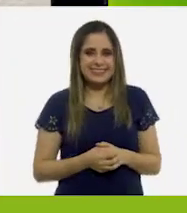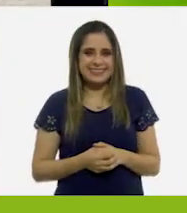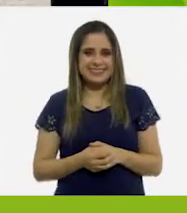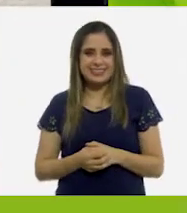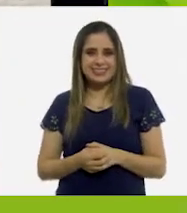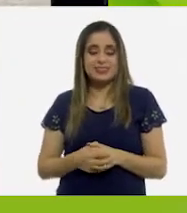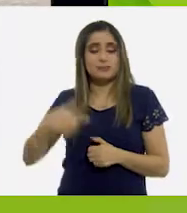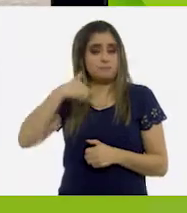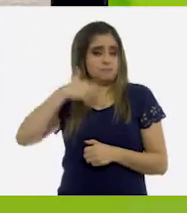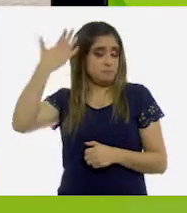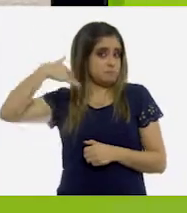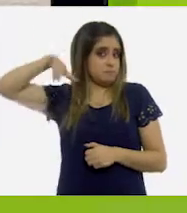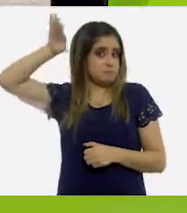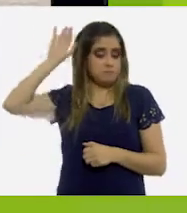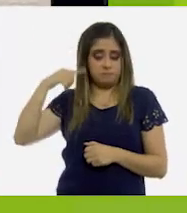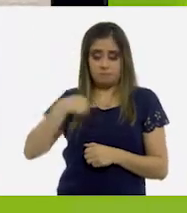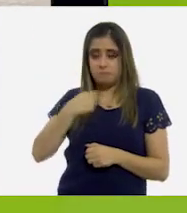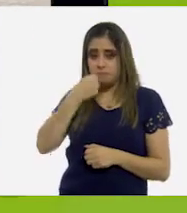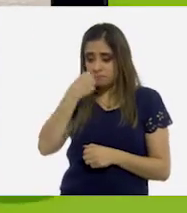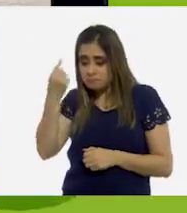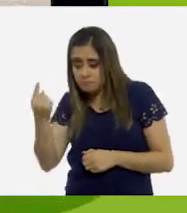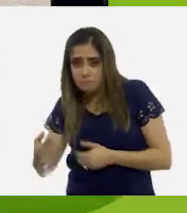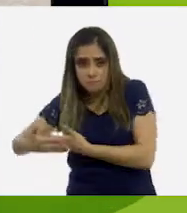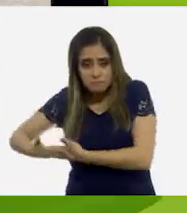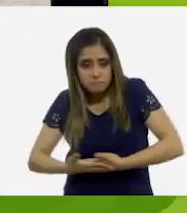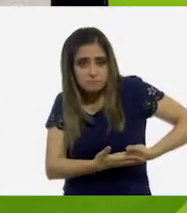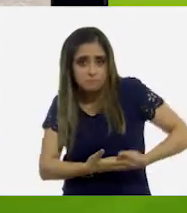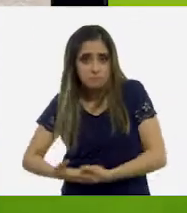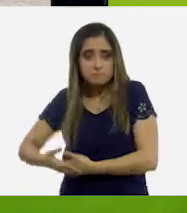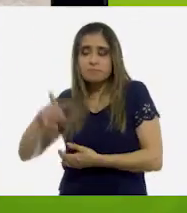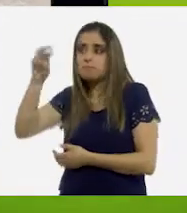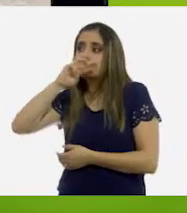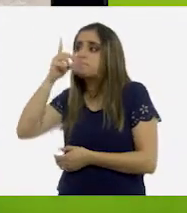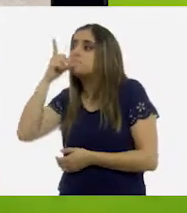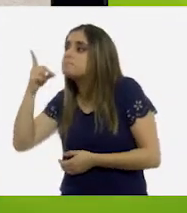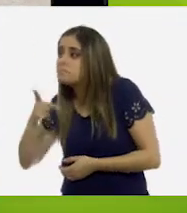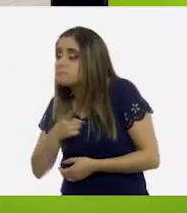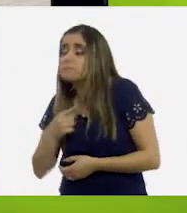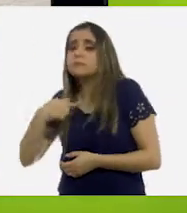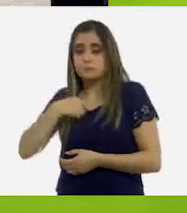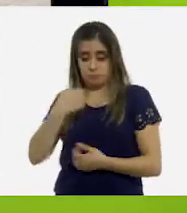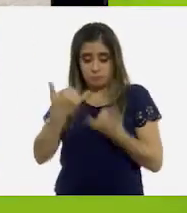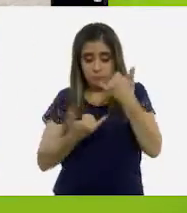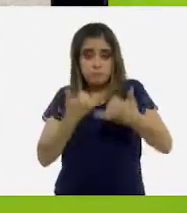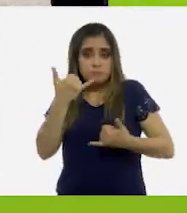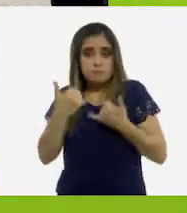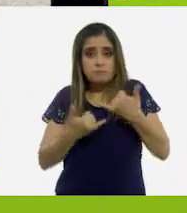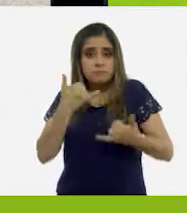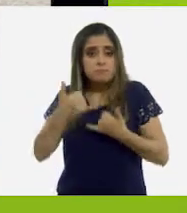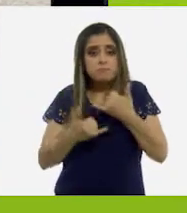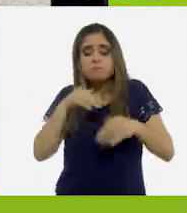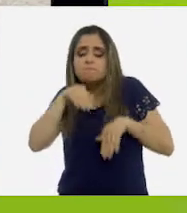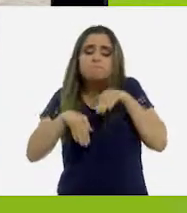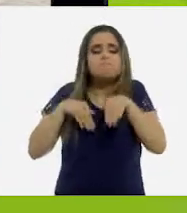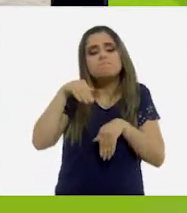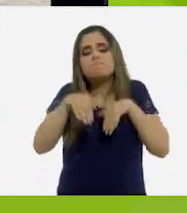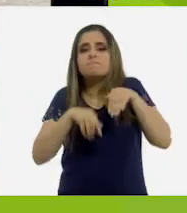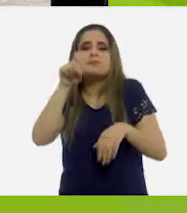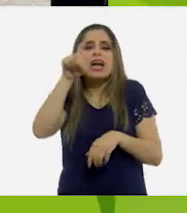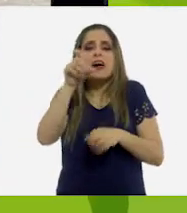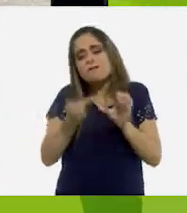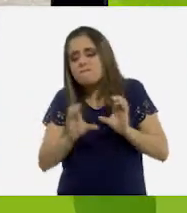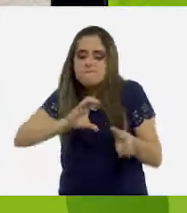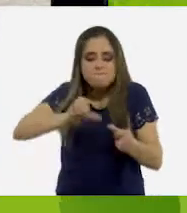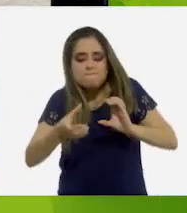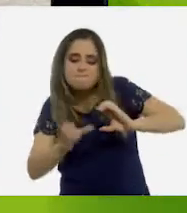Yo cuando era bebé, mi mamá me dijo que me gustaba jugar en mi arruquita con mis juguetes de agua,